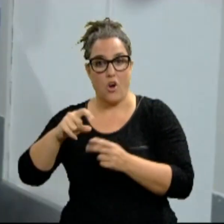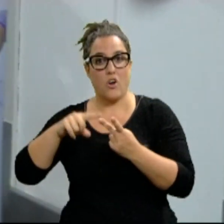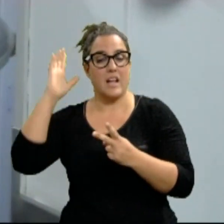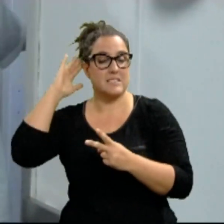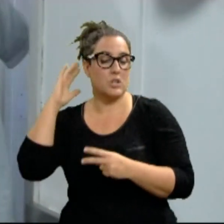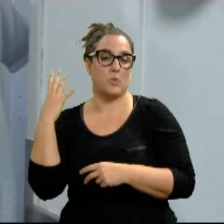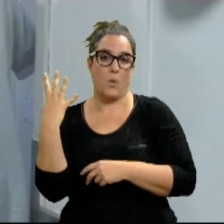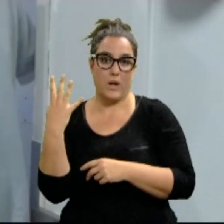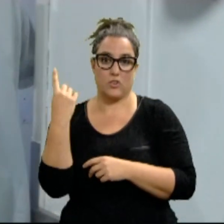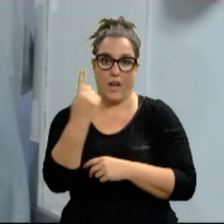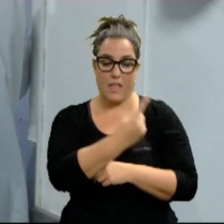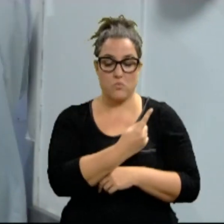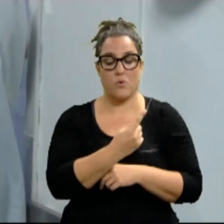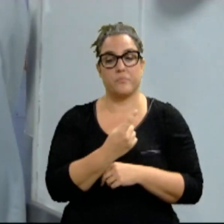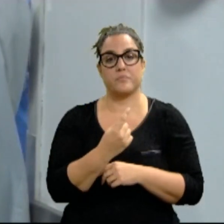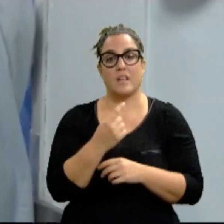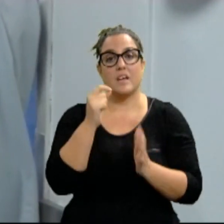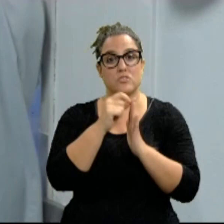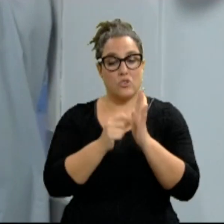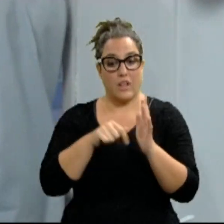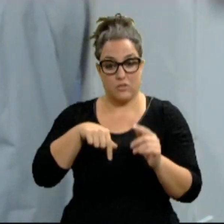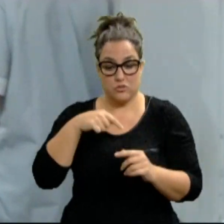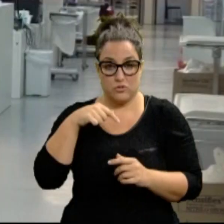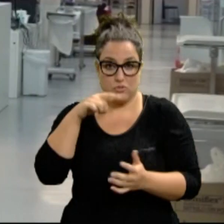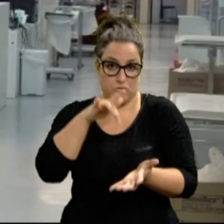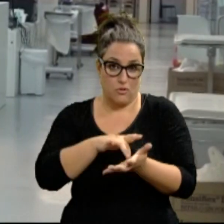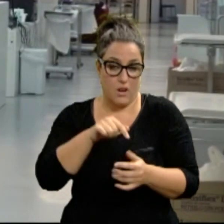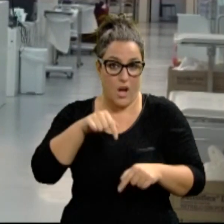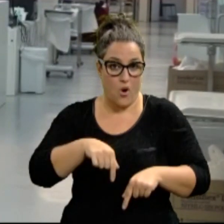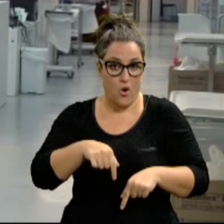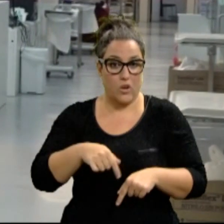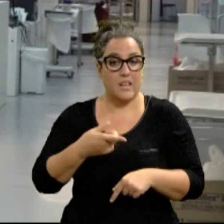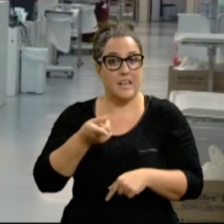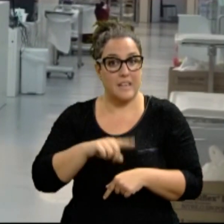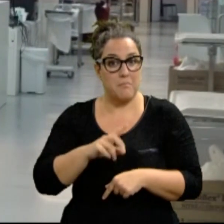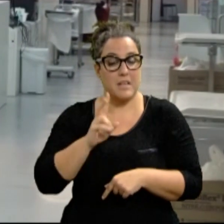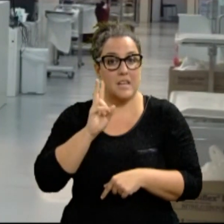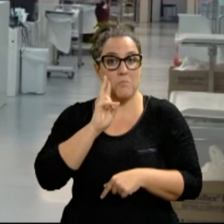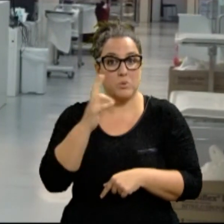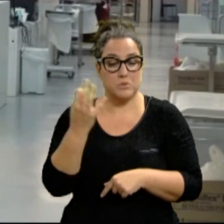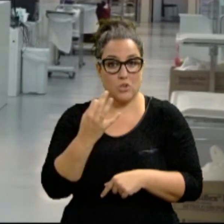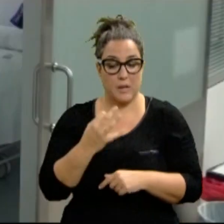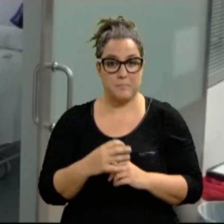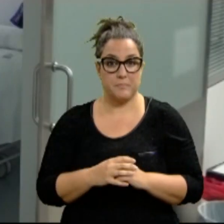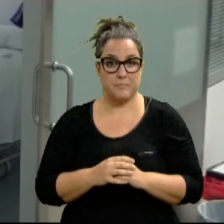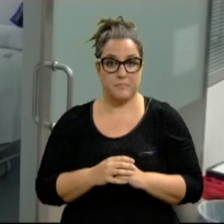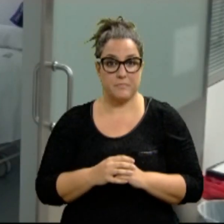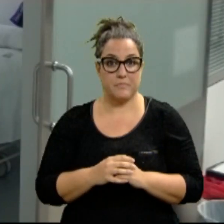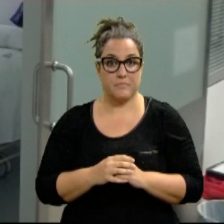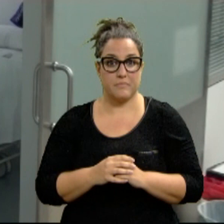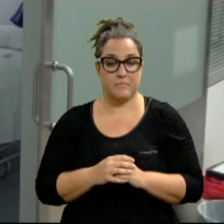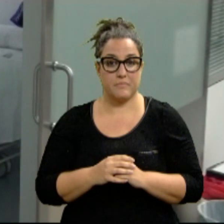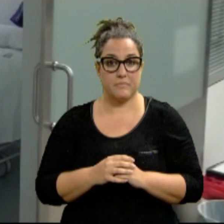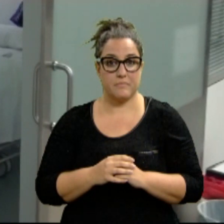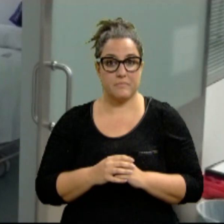de este día en el que también hemos visto estos datos en Navarra.